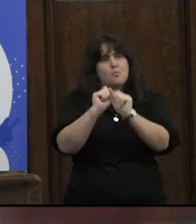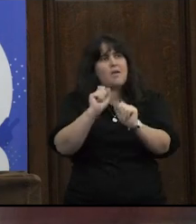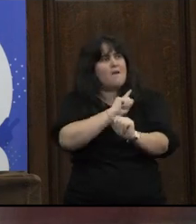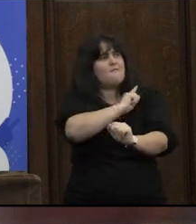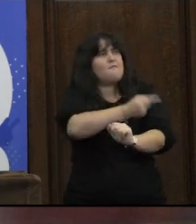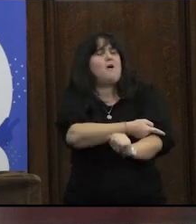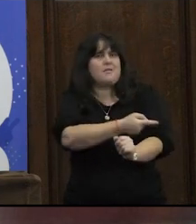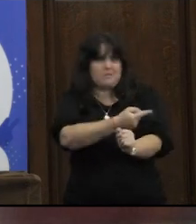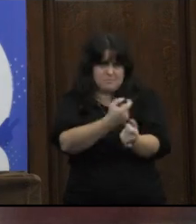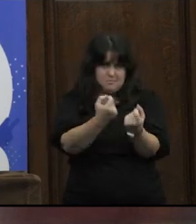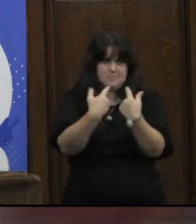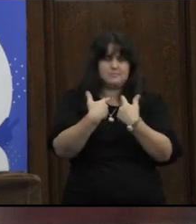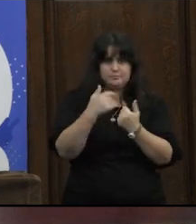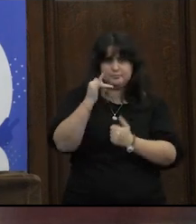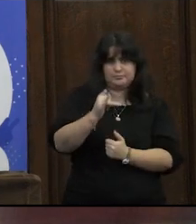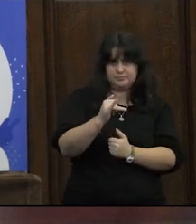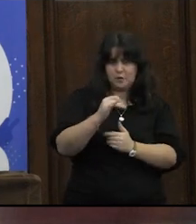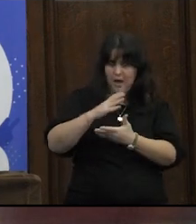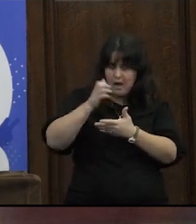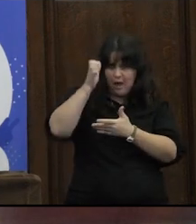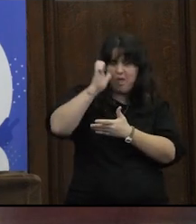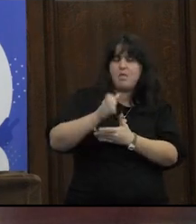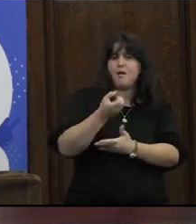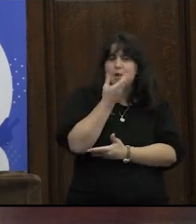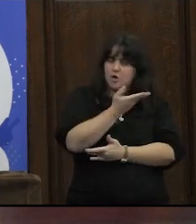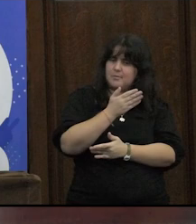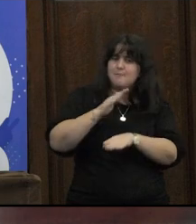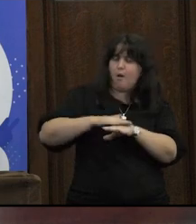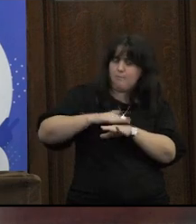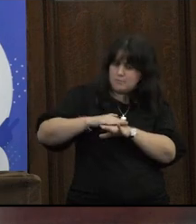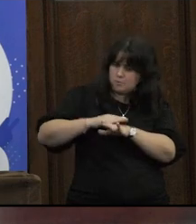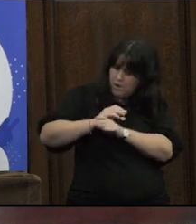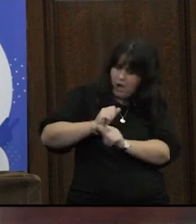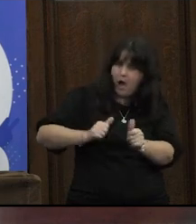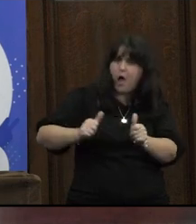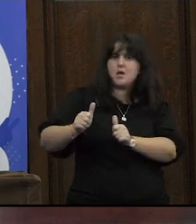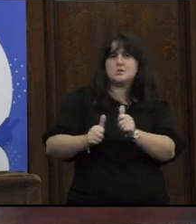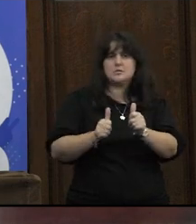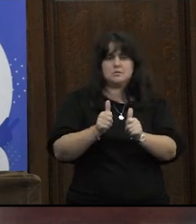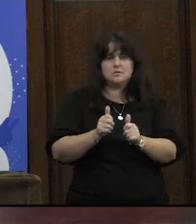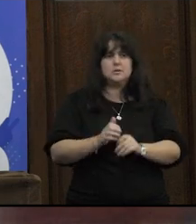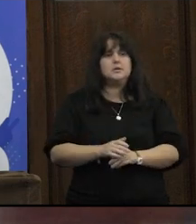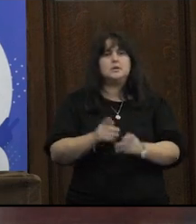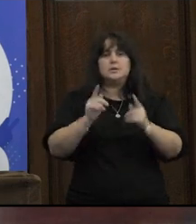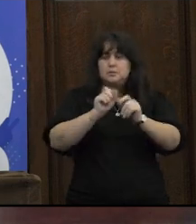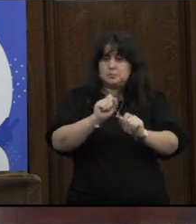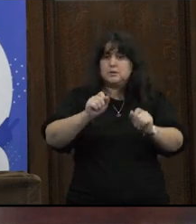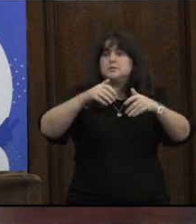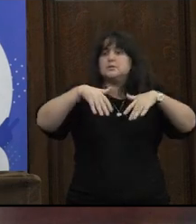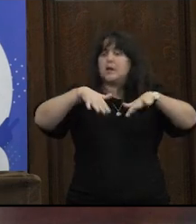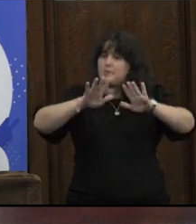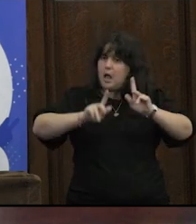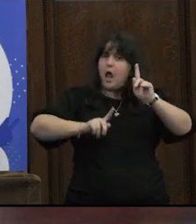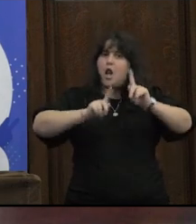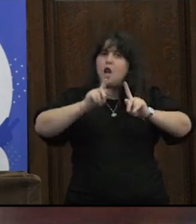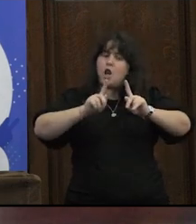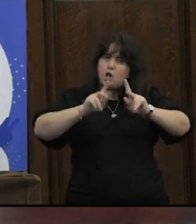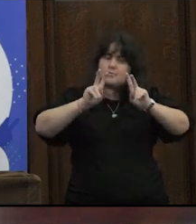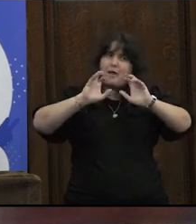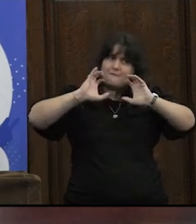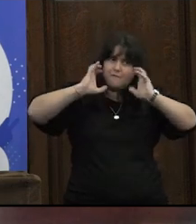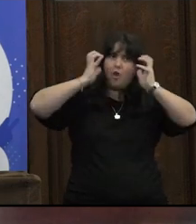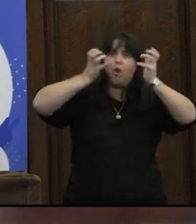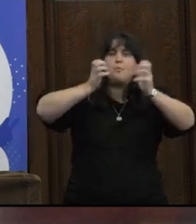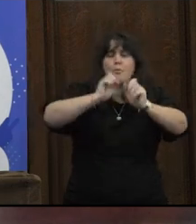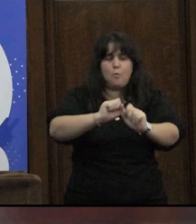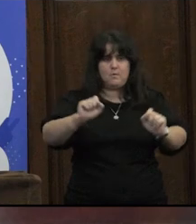fortalecer en estrategias para poder afrontar algunas situaciones donde se podría jugar algo del orden